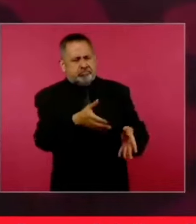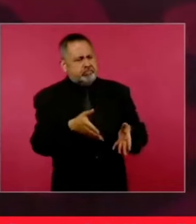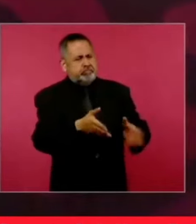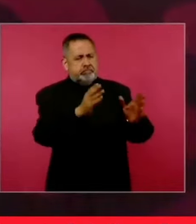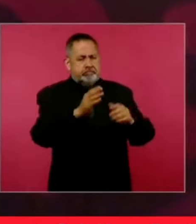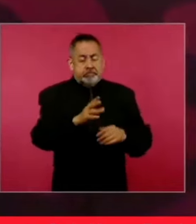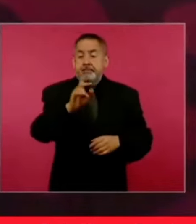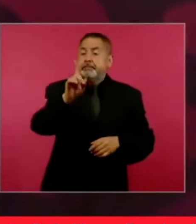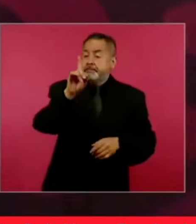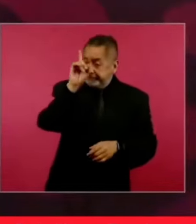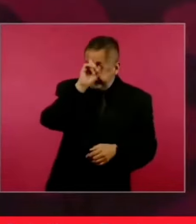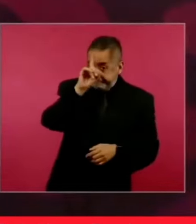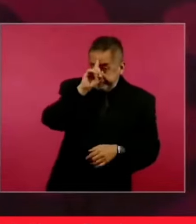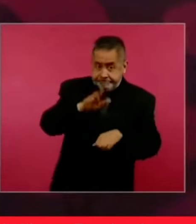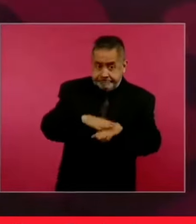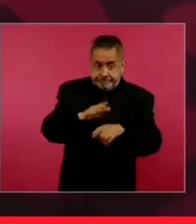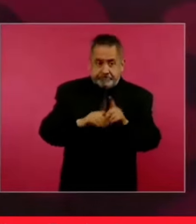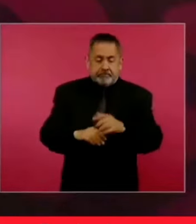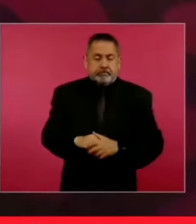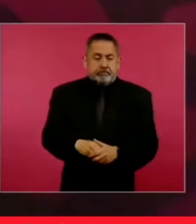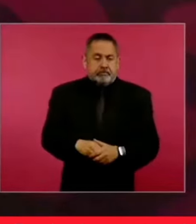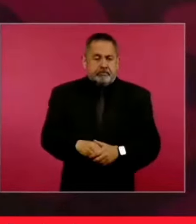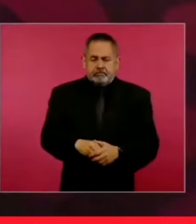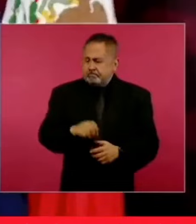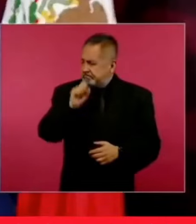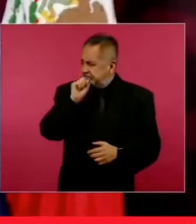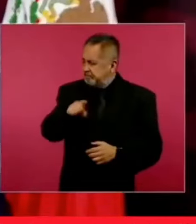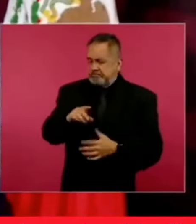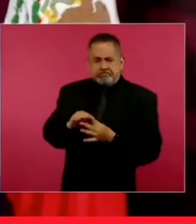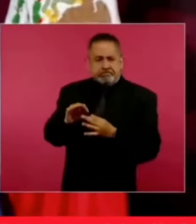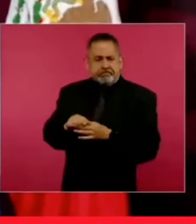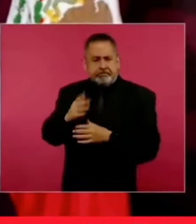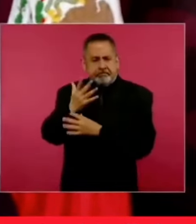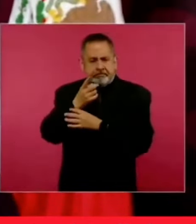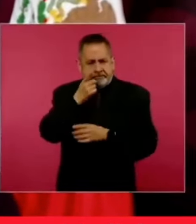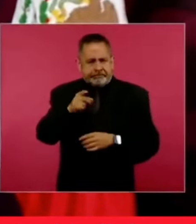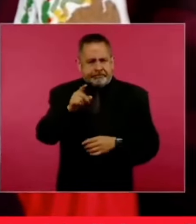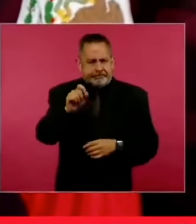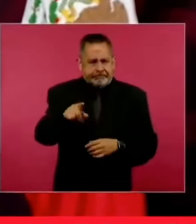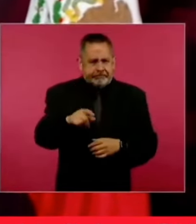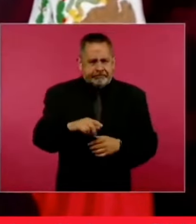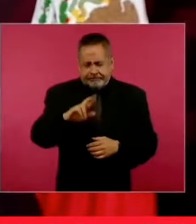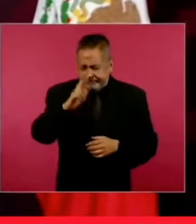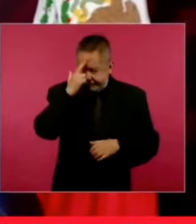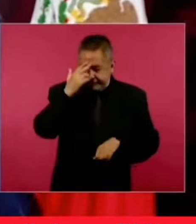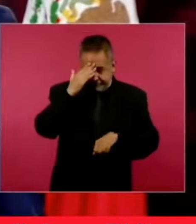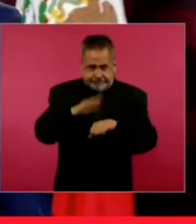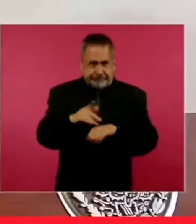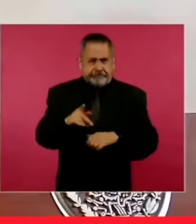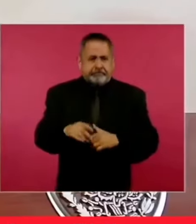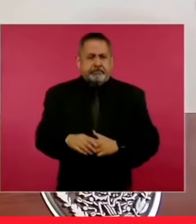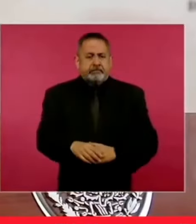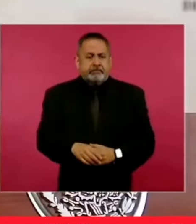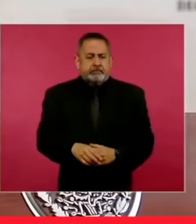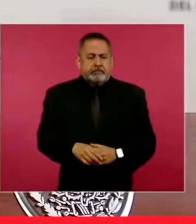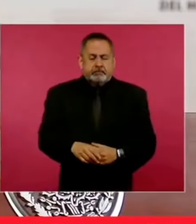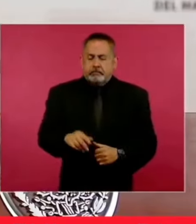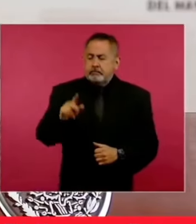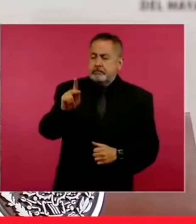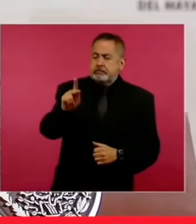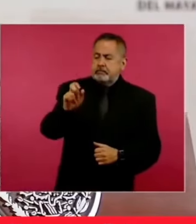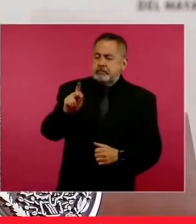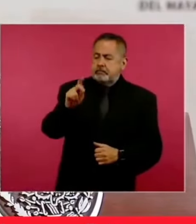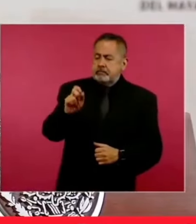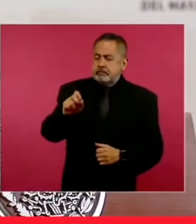Por cierto, lo dice muy bien y lo vamos a recordar, Pepe Mújica,